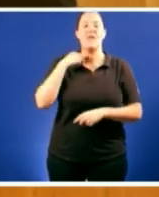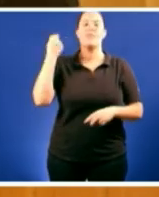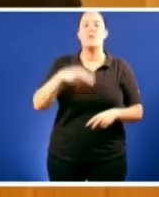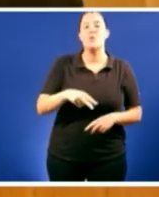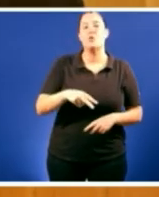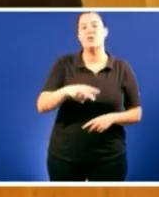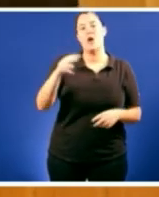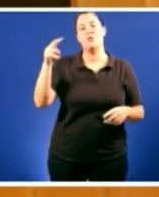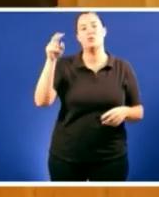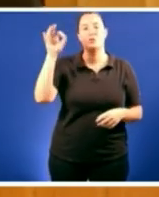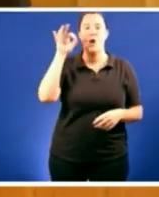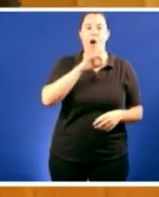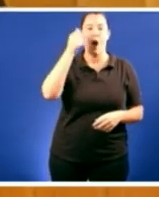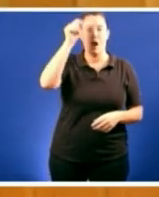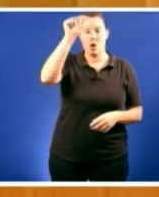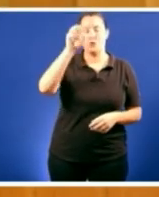Partido Popular